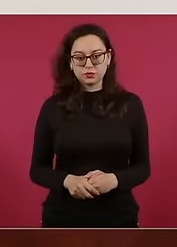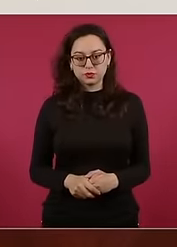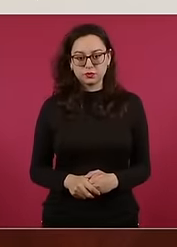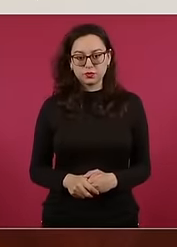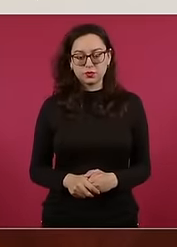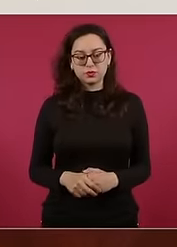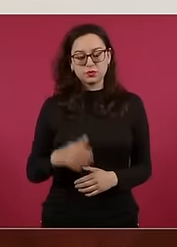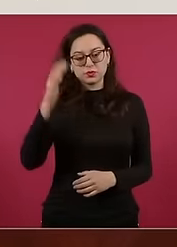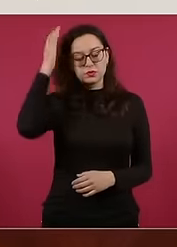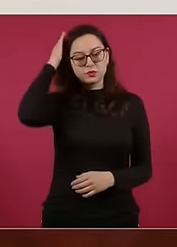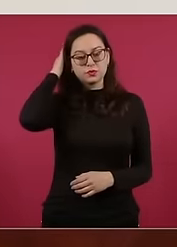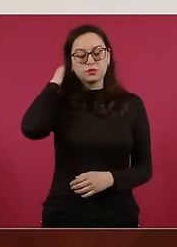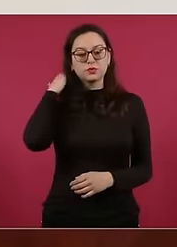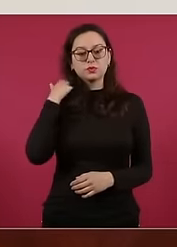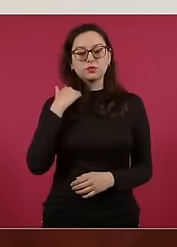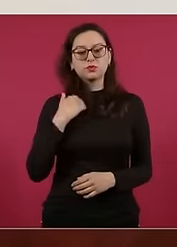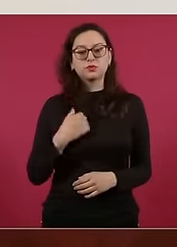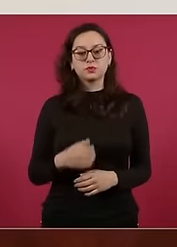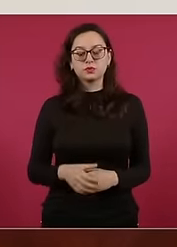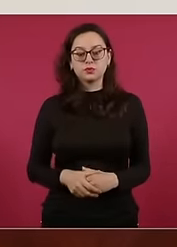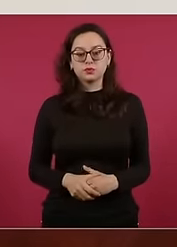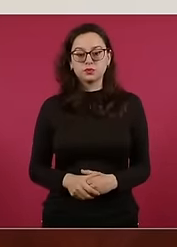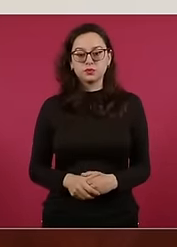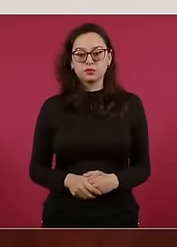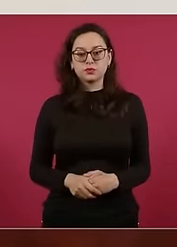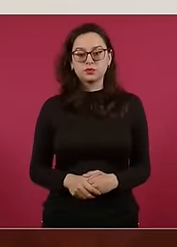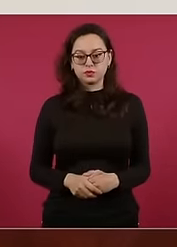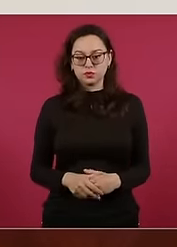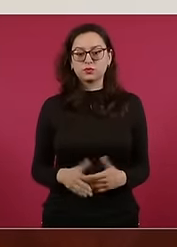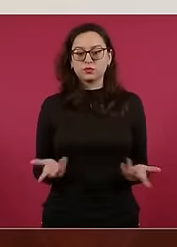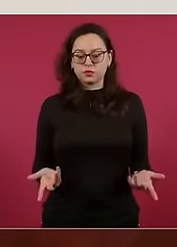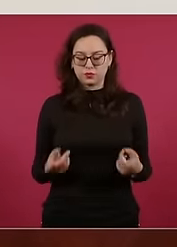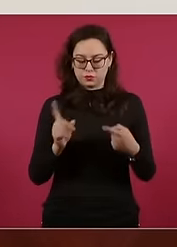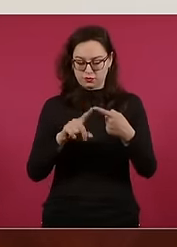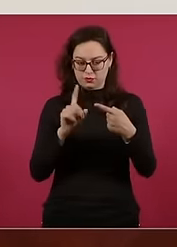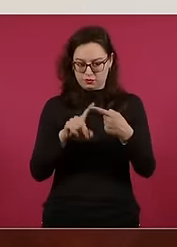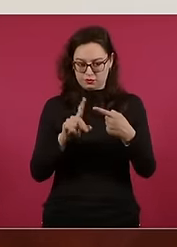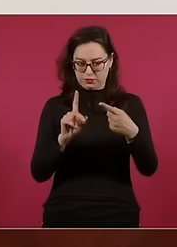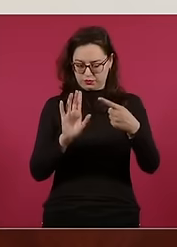conversación con el presidente Lula,